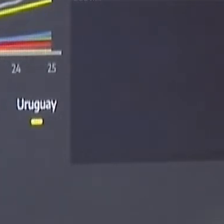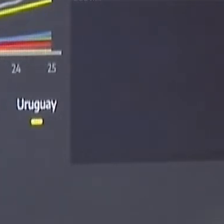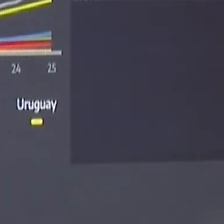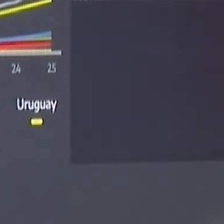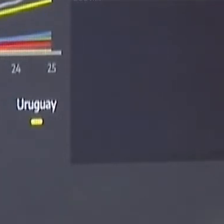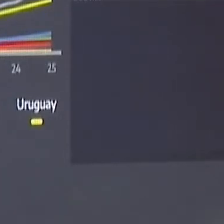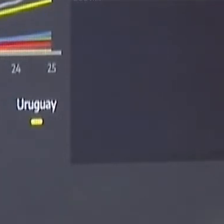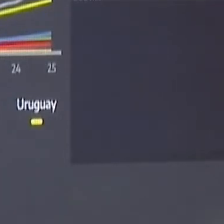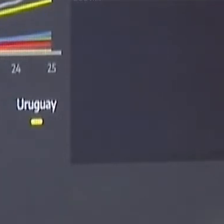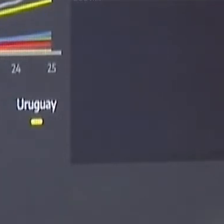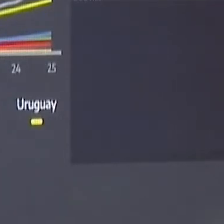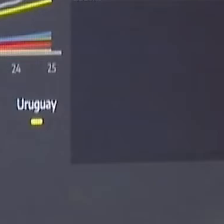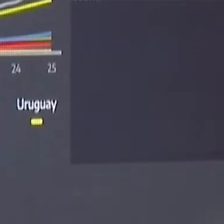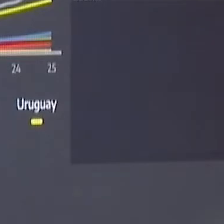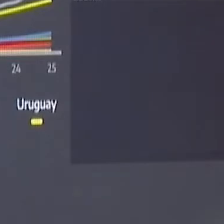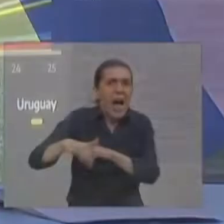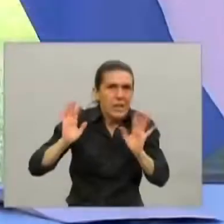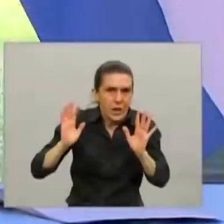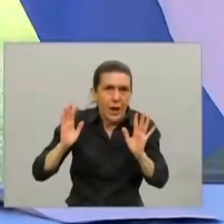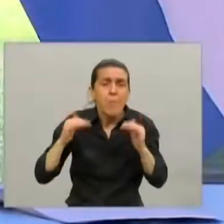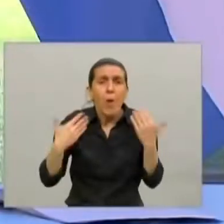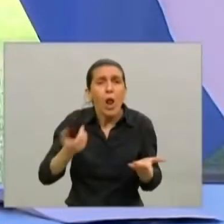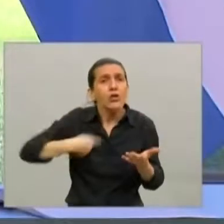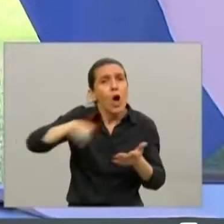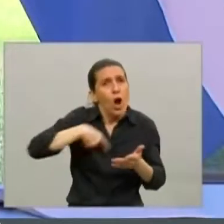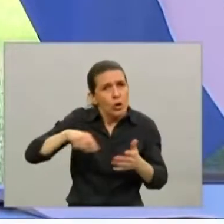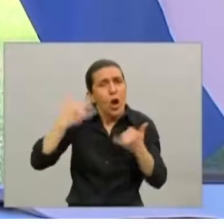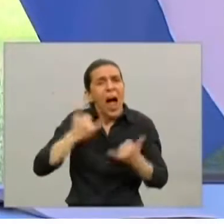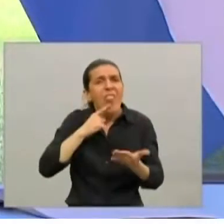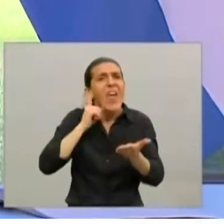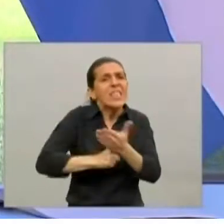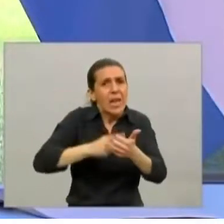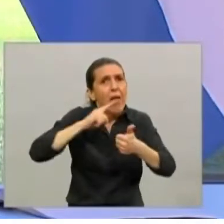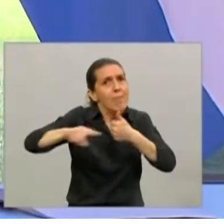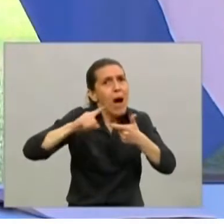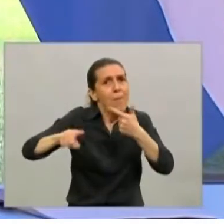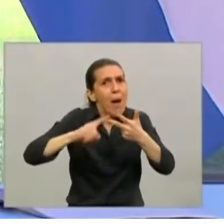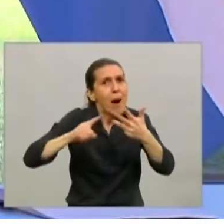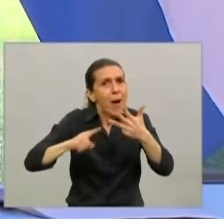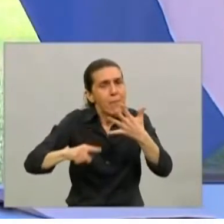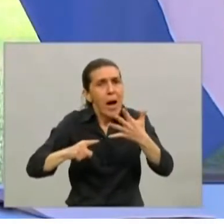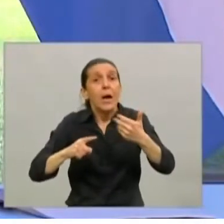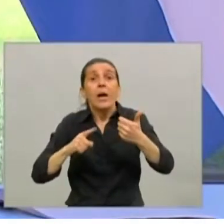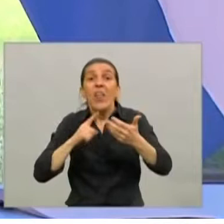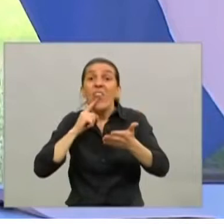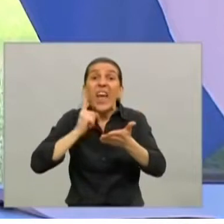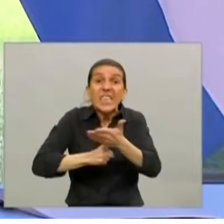anuncios para el resto del país. Vamos a tomar una serie de medidas que tienden básicamente